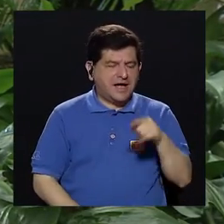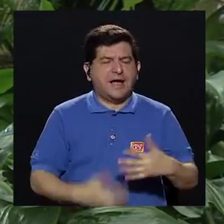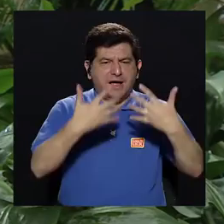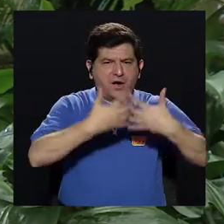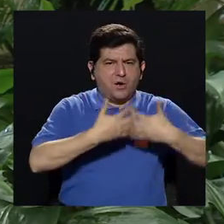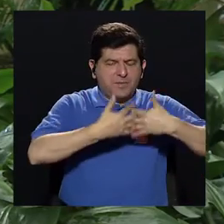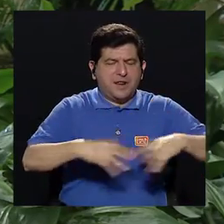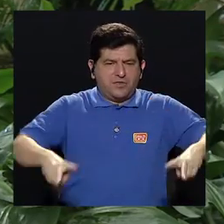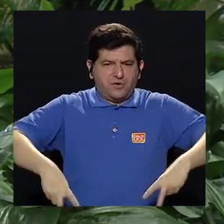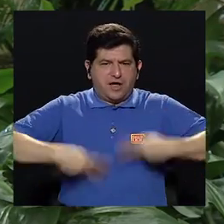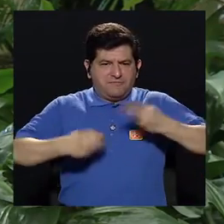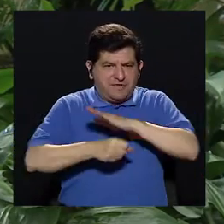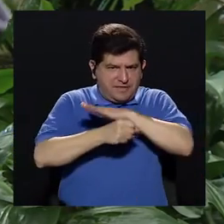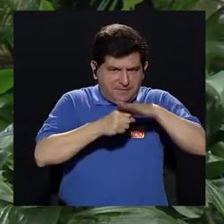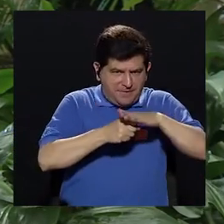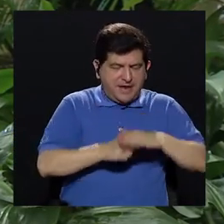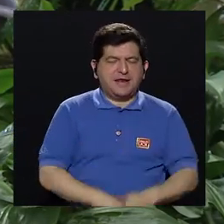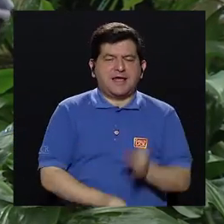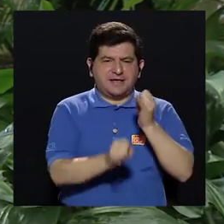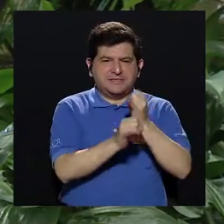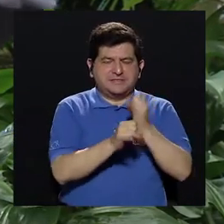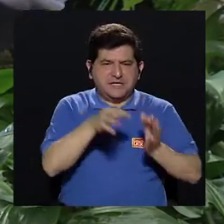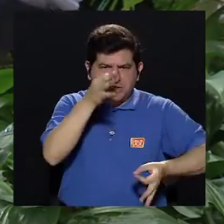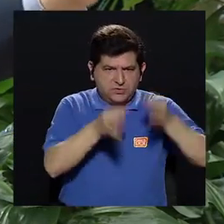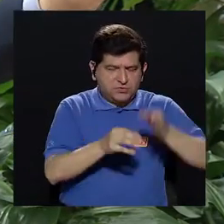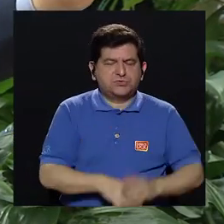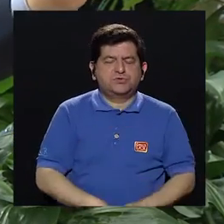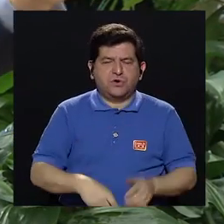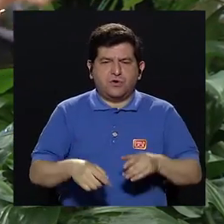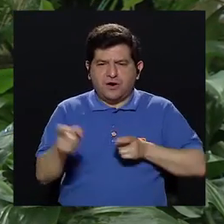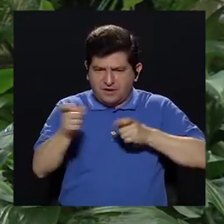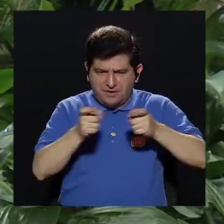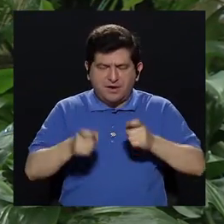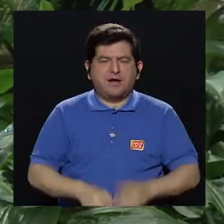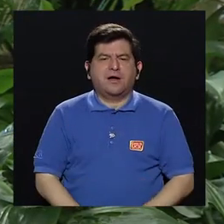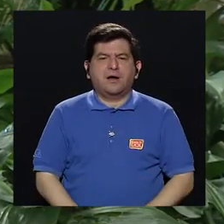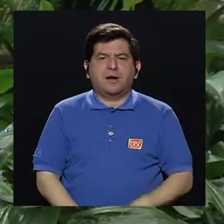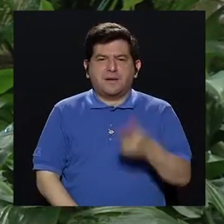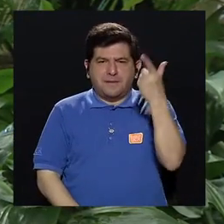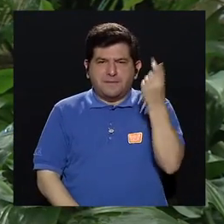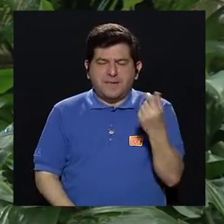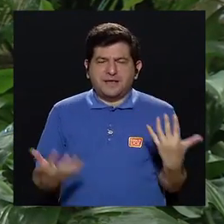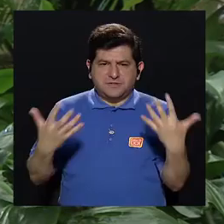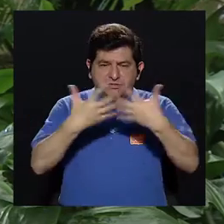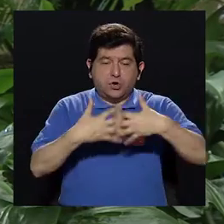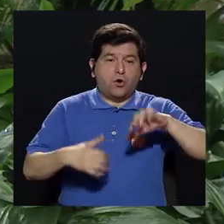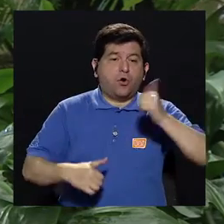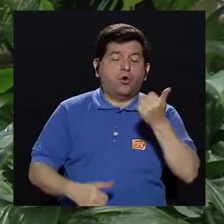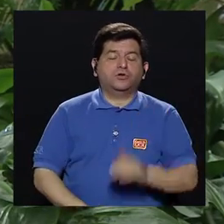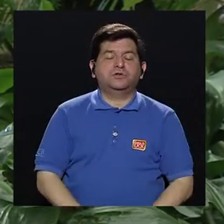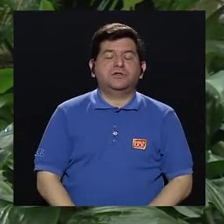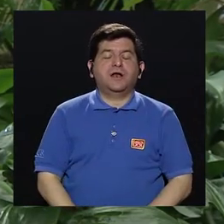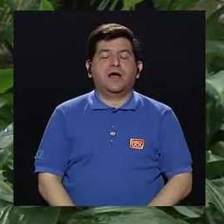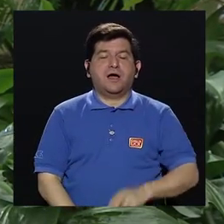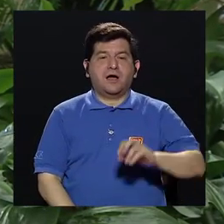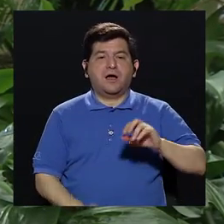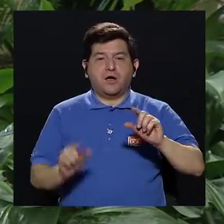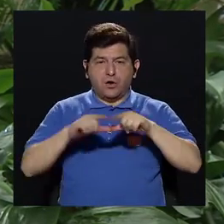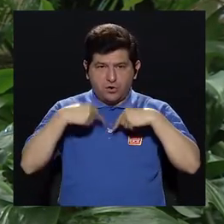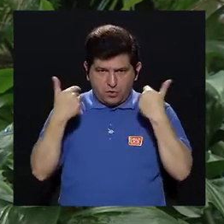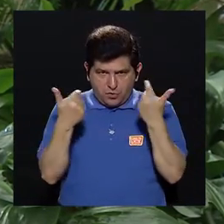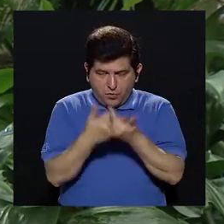plena que es una entidad jurídica que administra pensiones complementarias y otra cosa es la junta de pensiones del